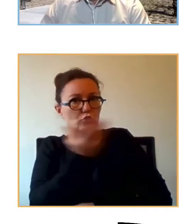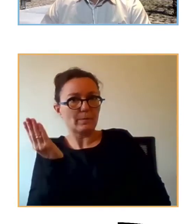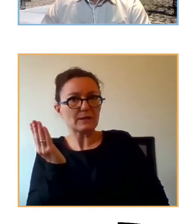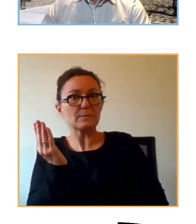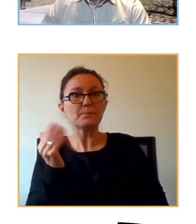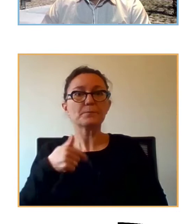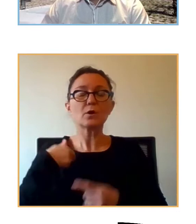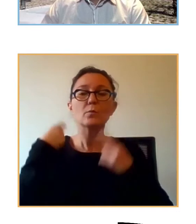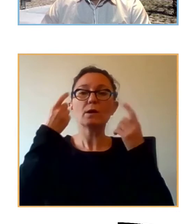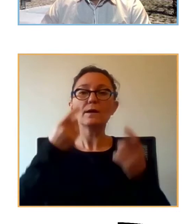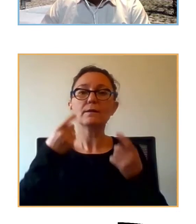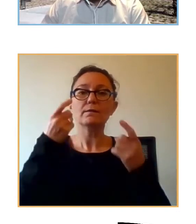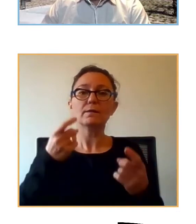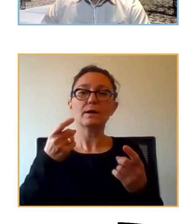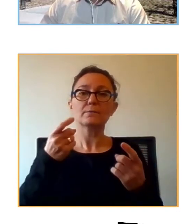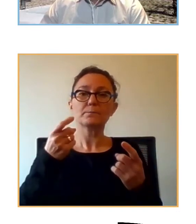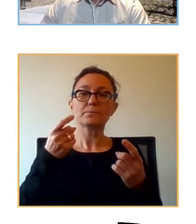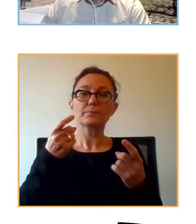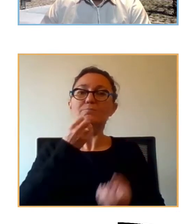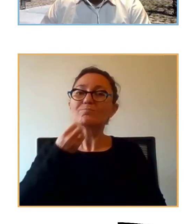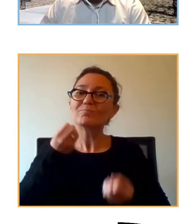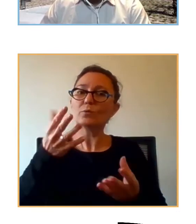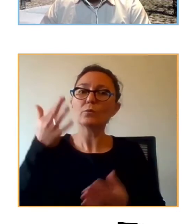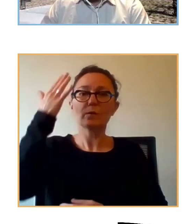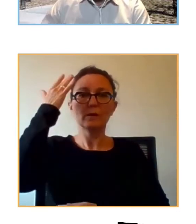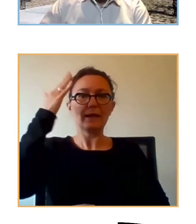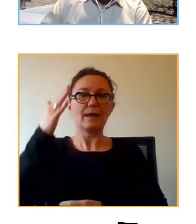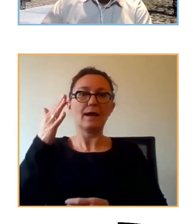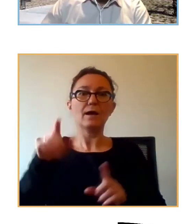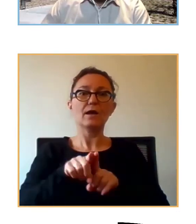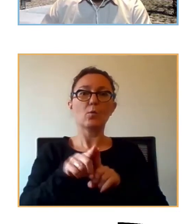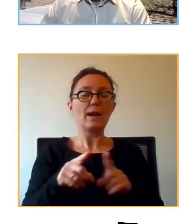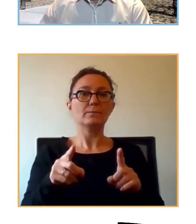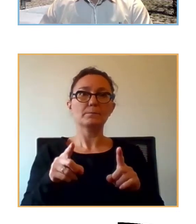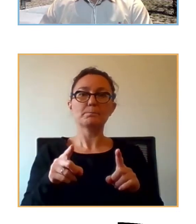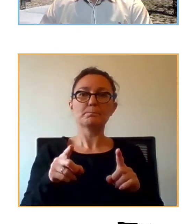huir de transmitir la idea de que los jóvenes son verdugos víctimas